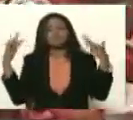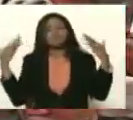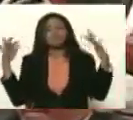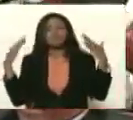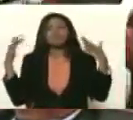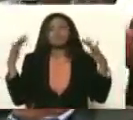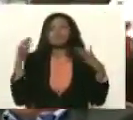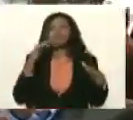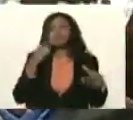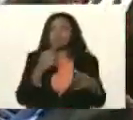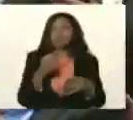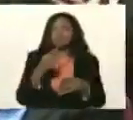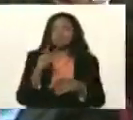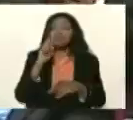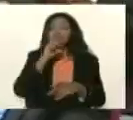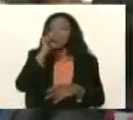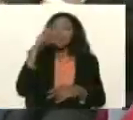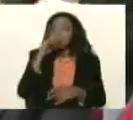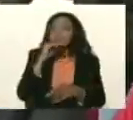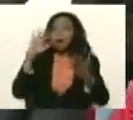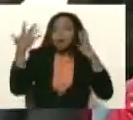le voy a decir que no aplaudieron